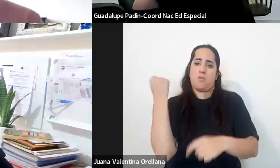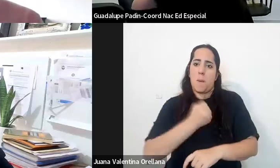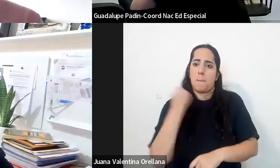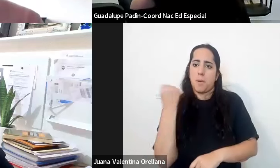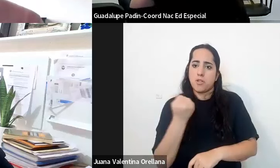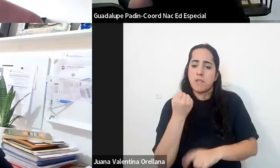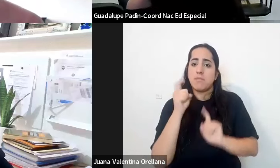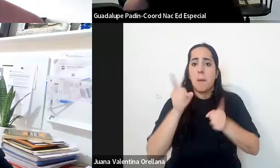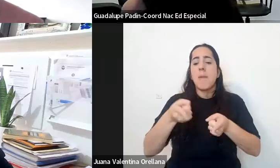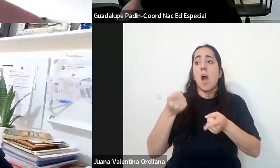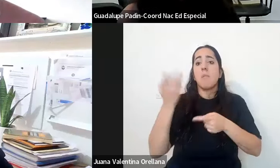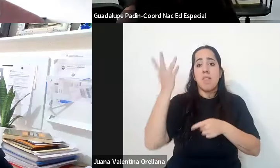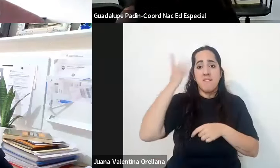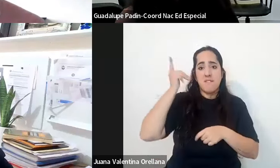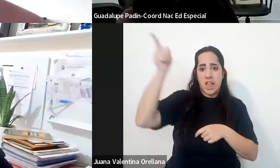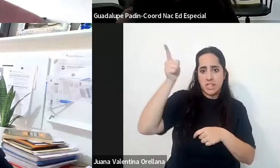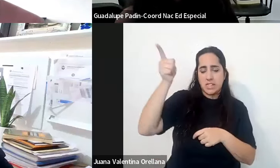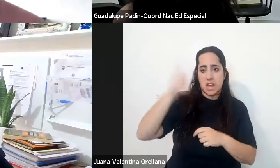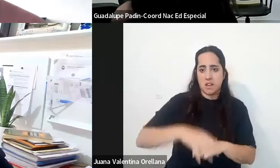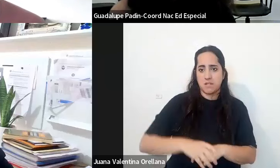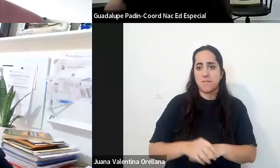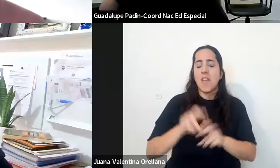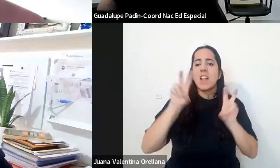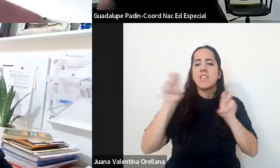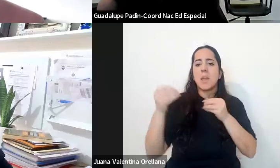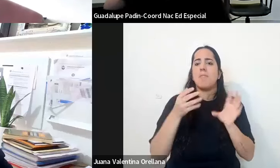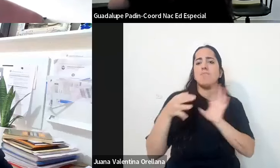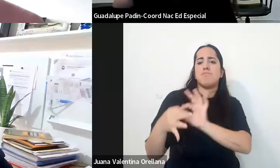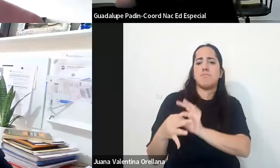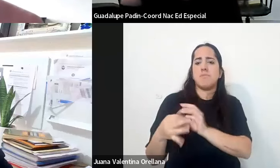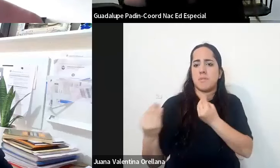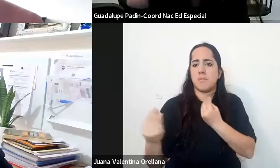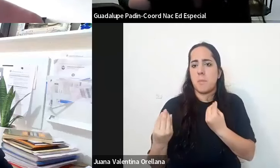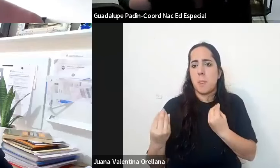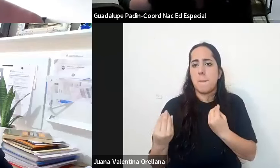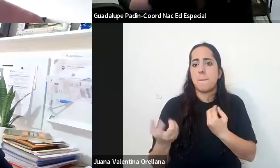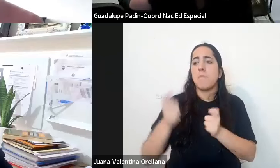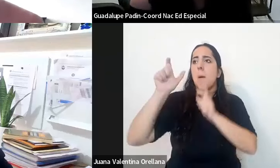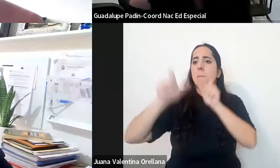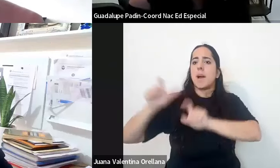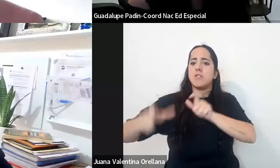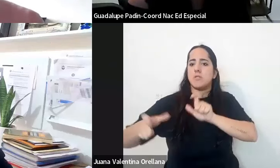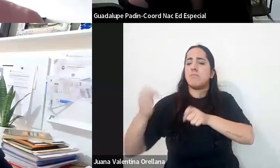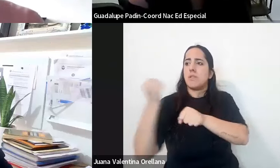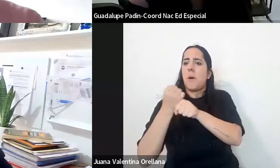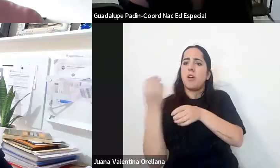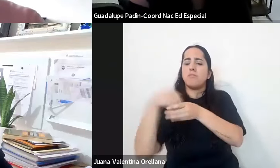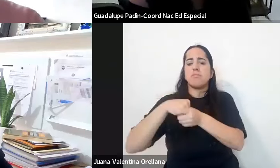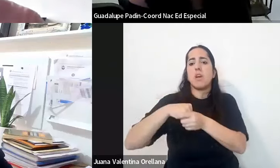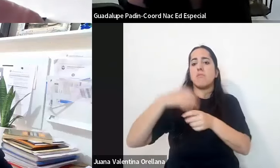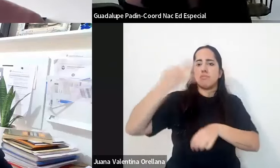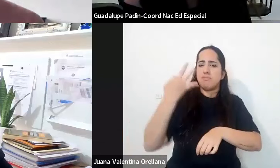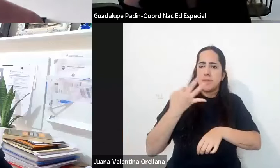con Francia en torno a cómo se hace para contar con personal especializado suficiente